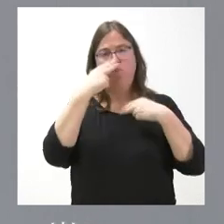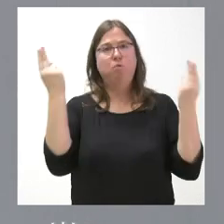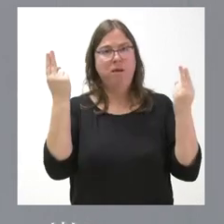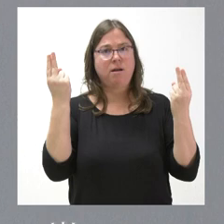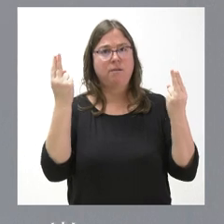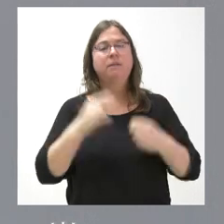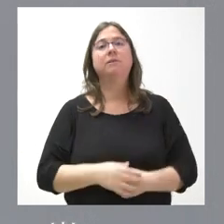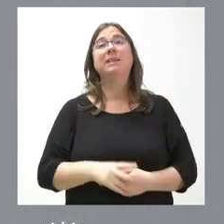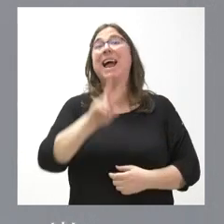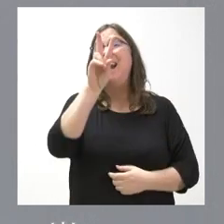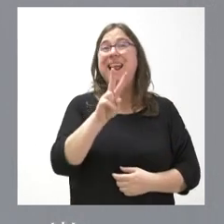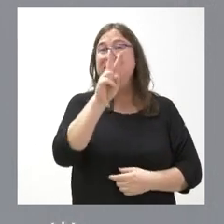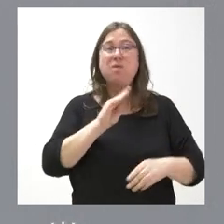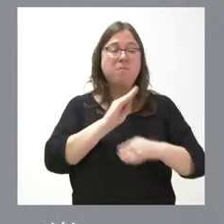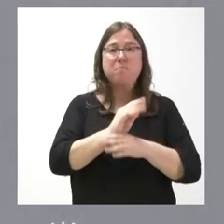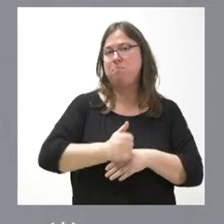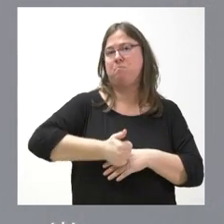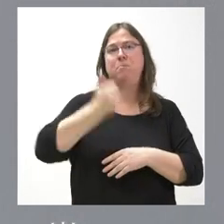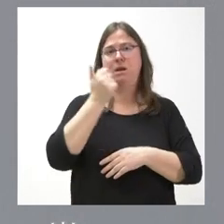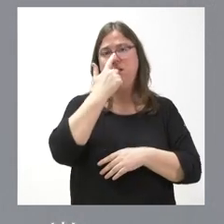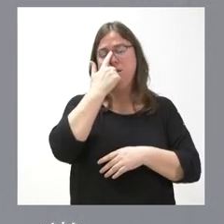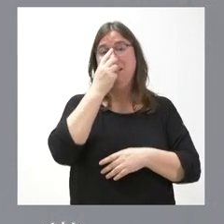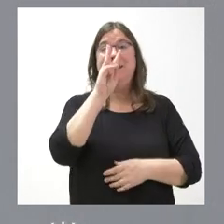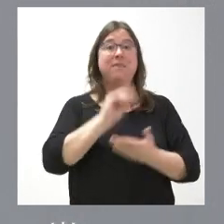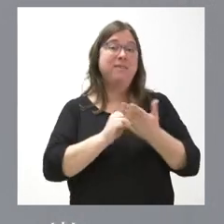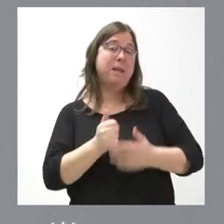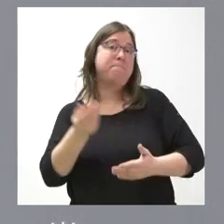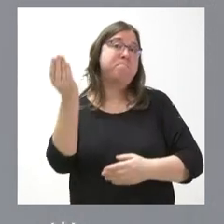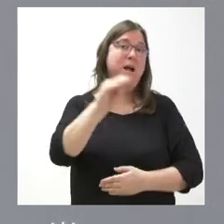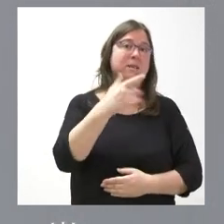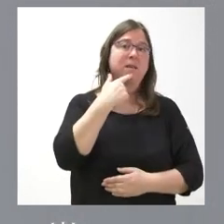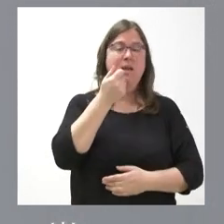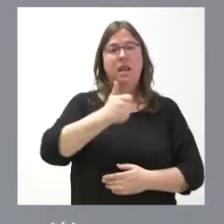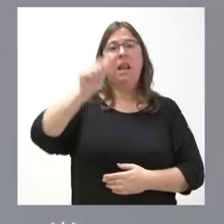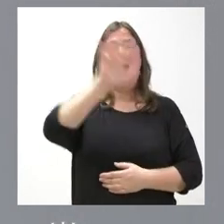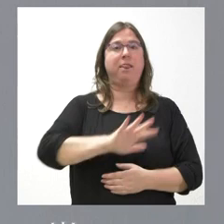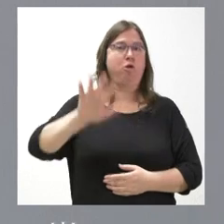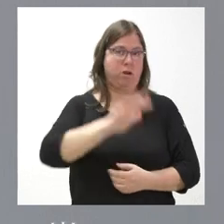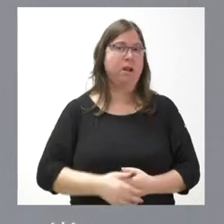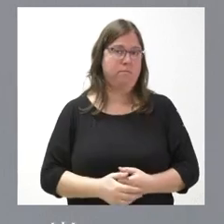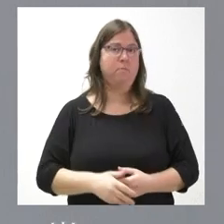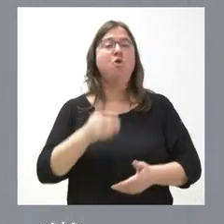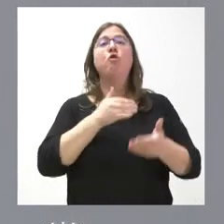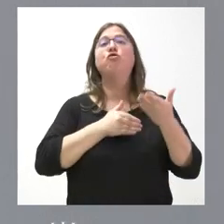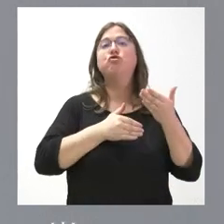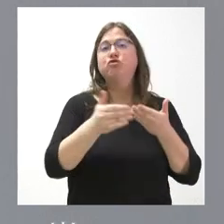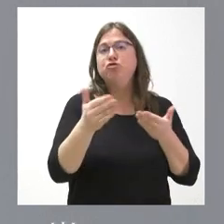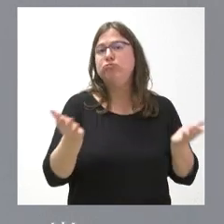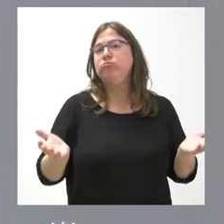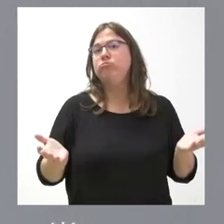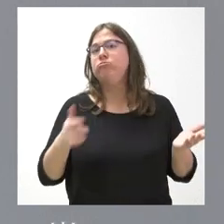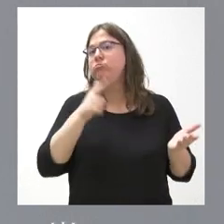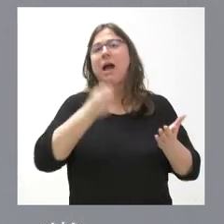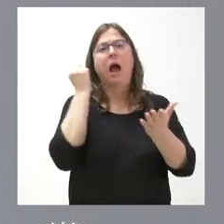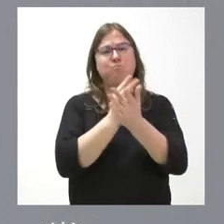sus presupuestos. La segunda que más invierte de toda España tres veces más que el conjunto nacional y eso es algo que vamos a seguir haciendo en el futuro y, por tanto, esta es la